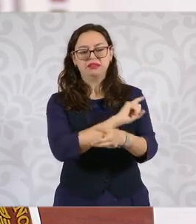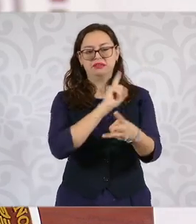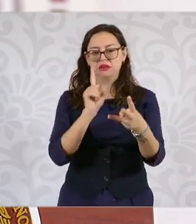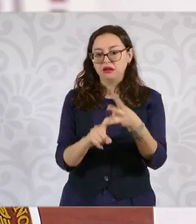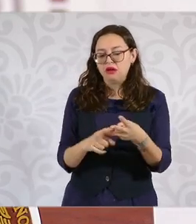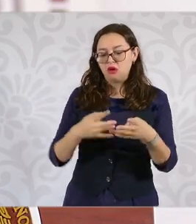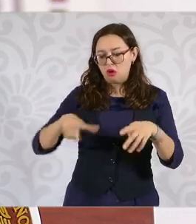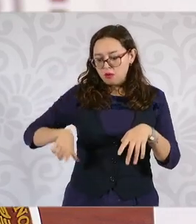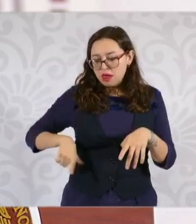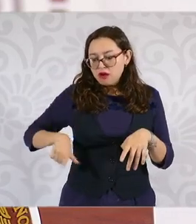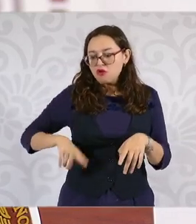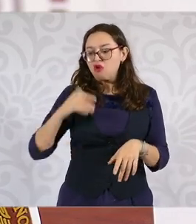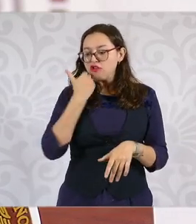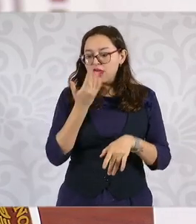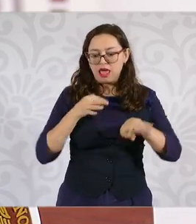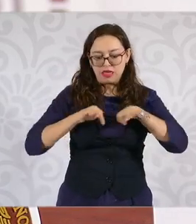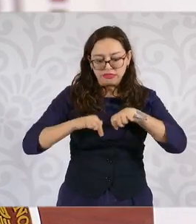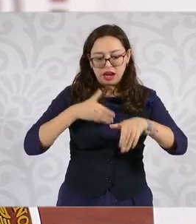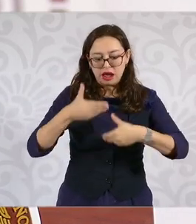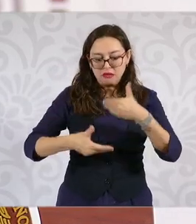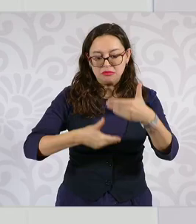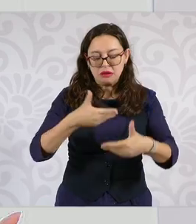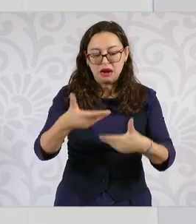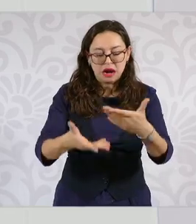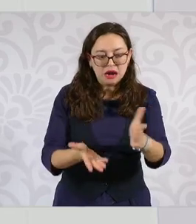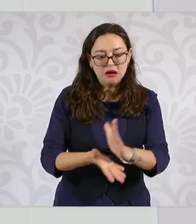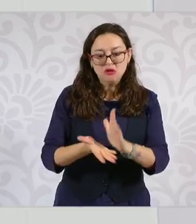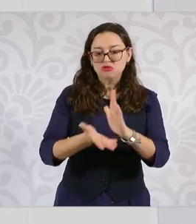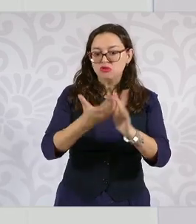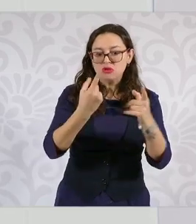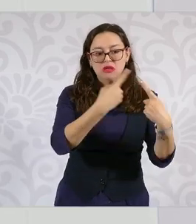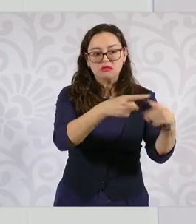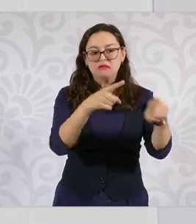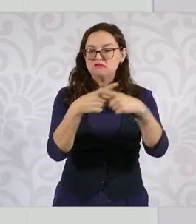que no corresponden con la justicia,